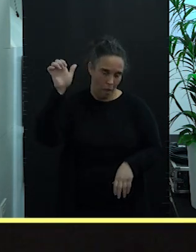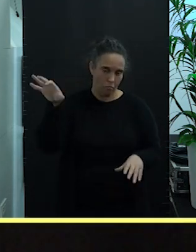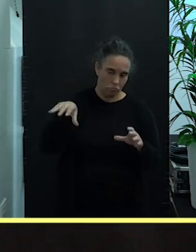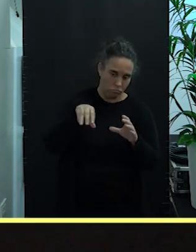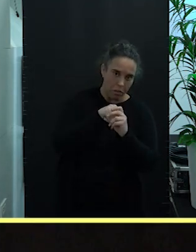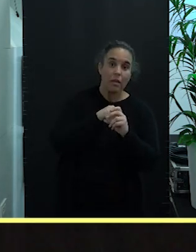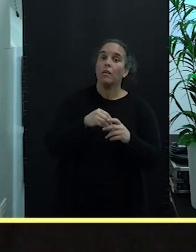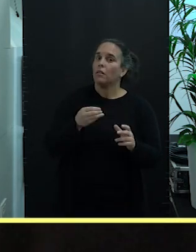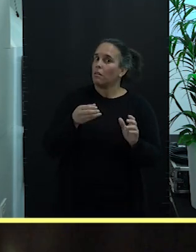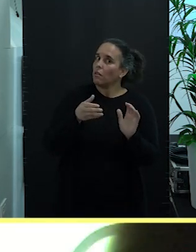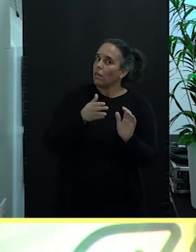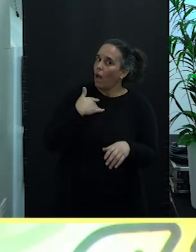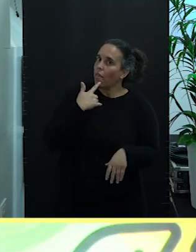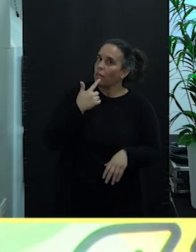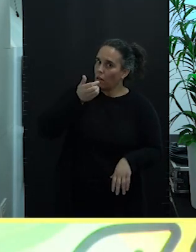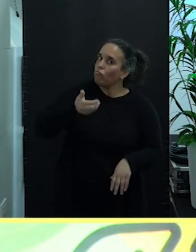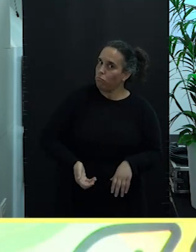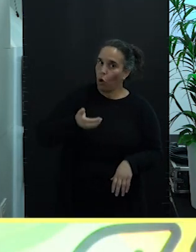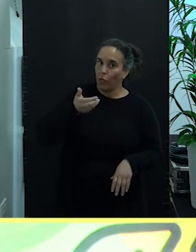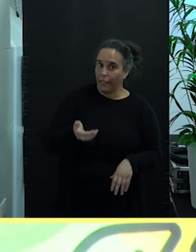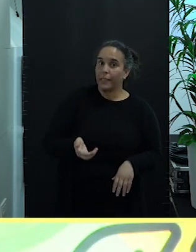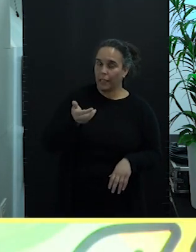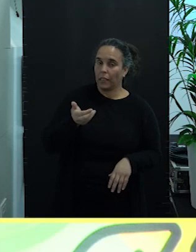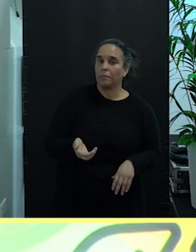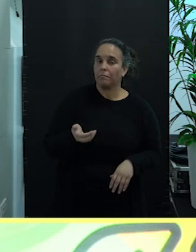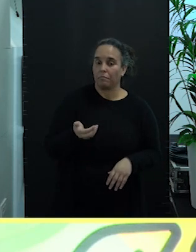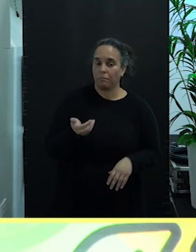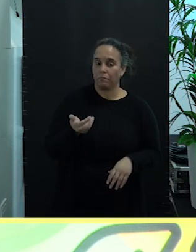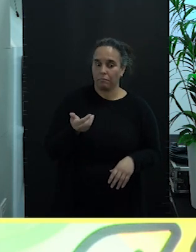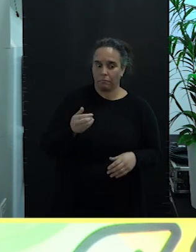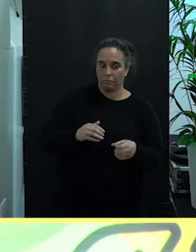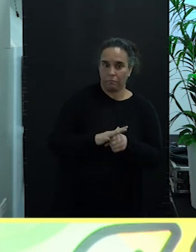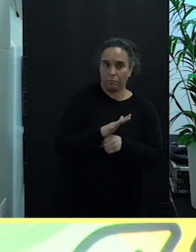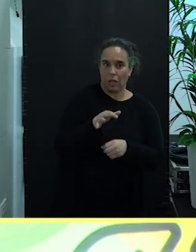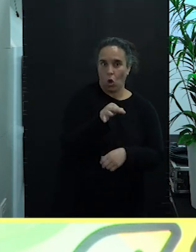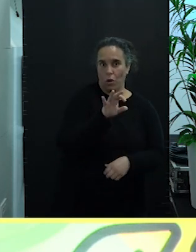que puede tener este hecho en nuestra comunidad autónoma.